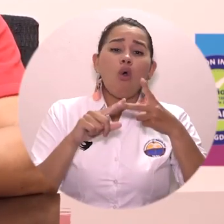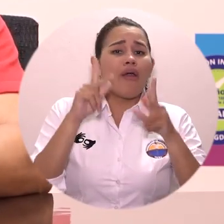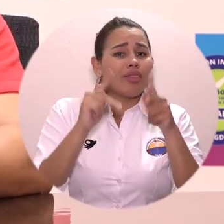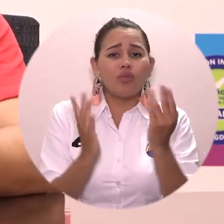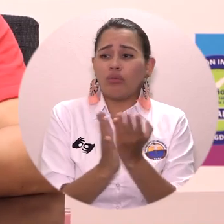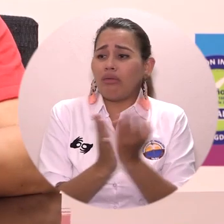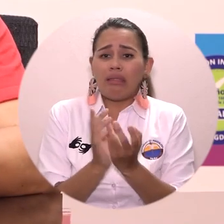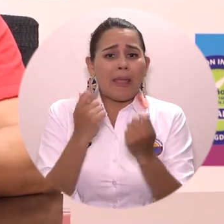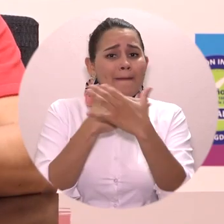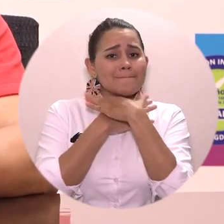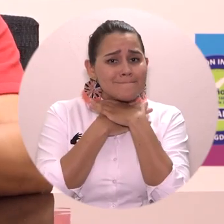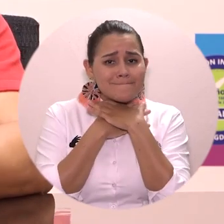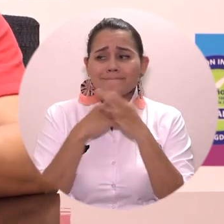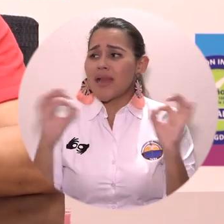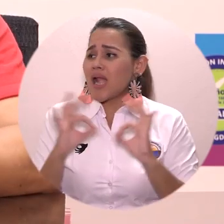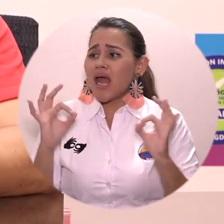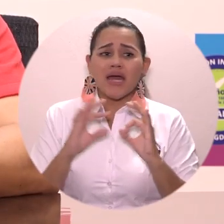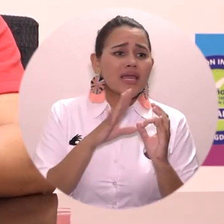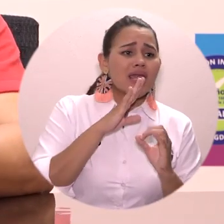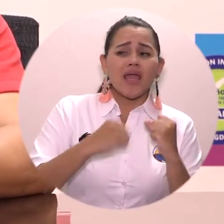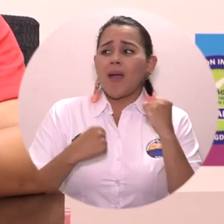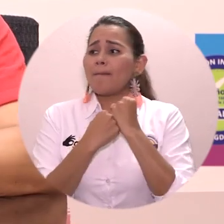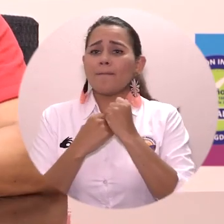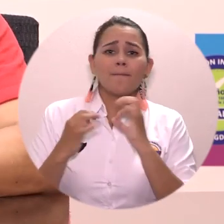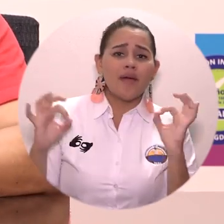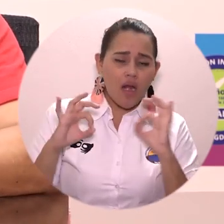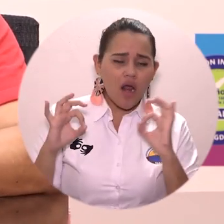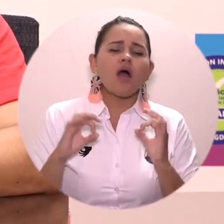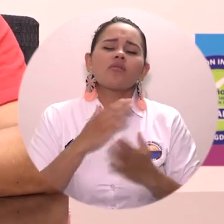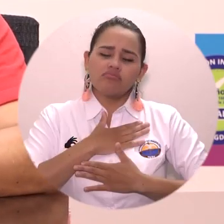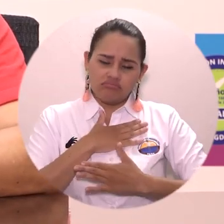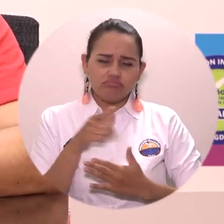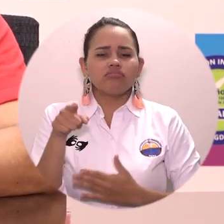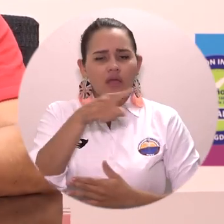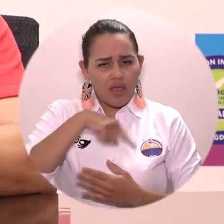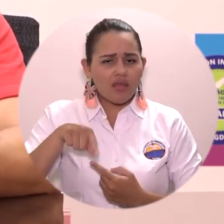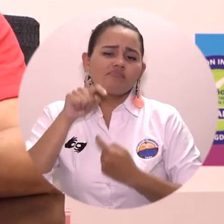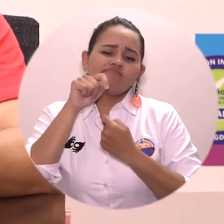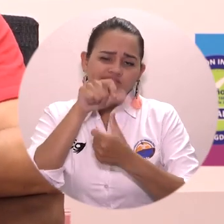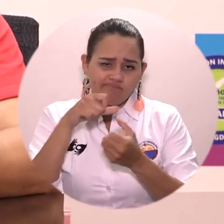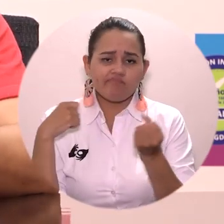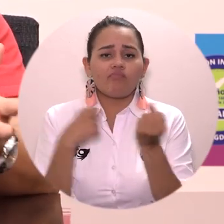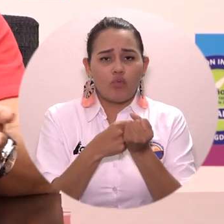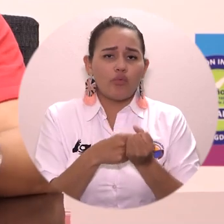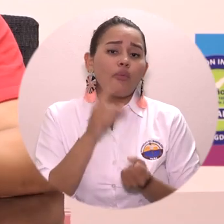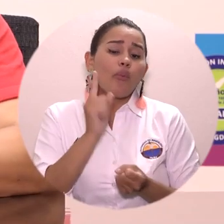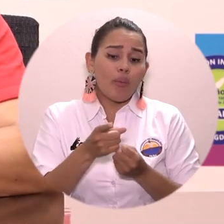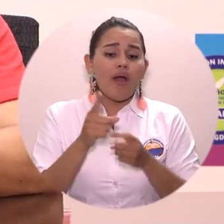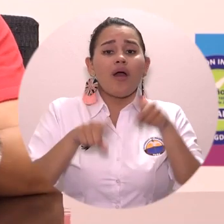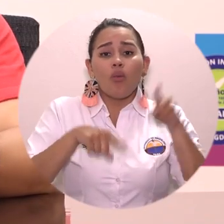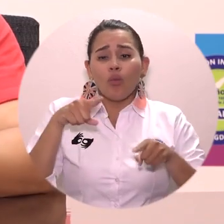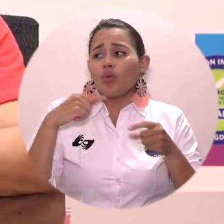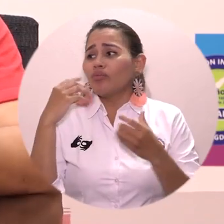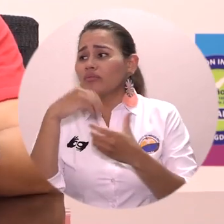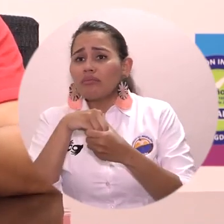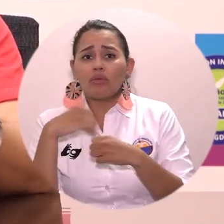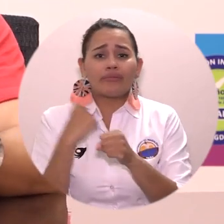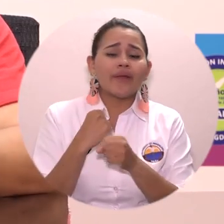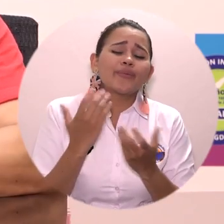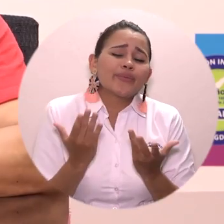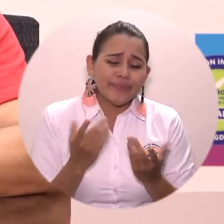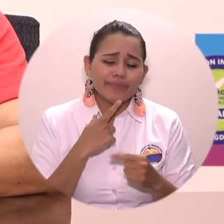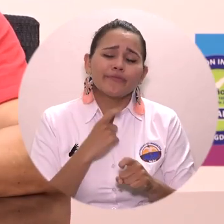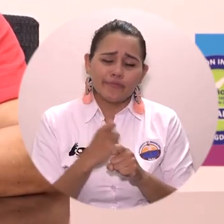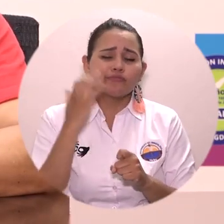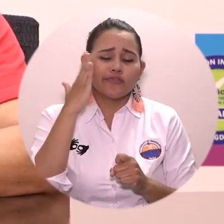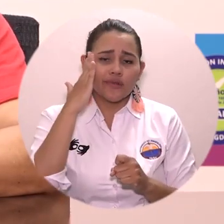estudiantes que han perdido sus ingresos precisamente por la suspensión del tema de servicios comerciales, alimentación, bares,